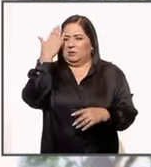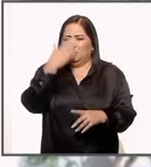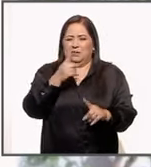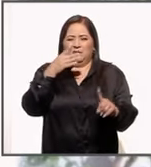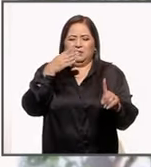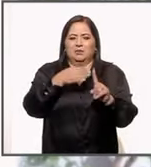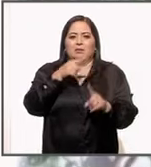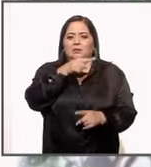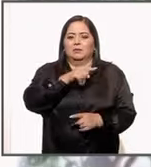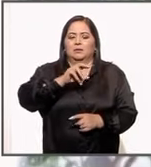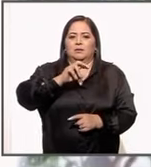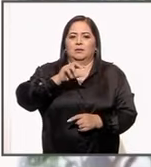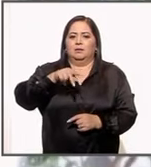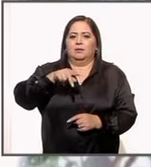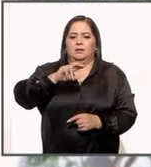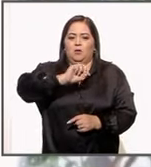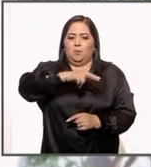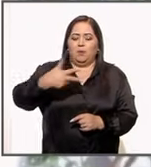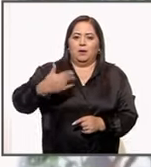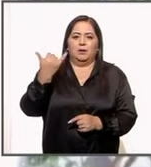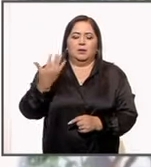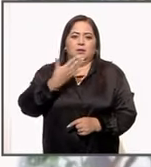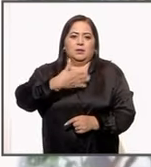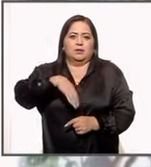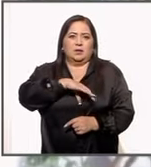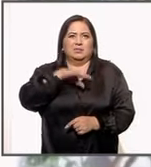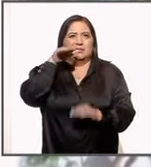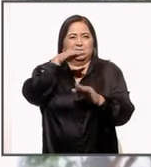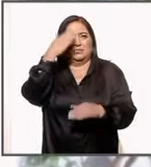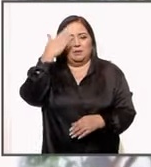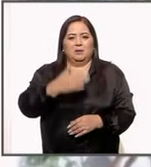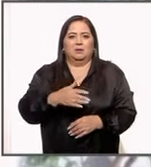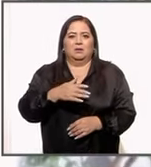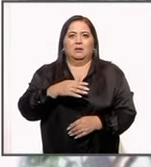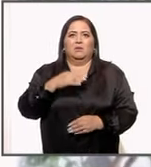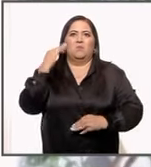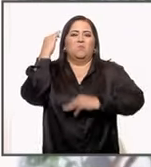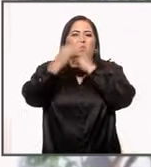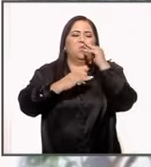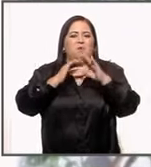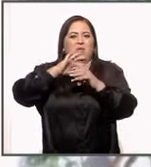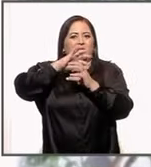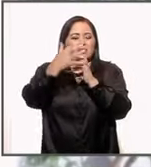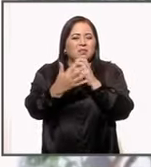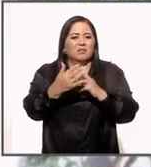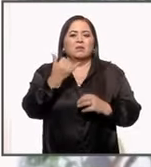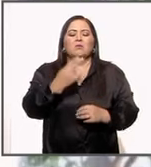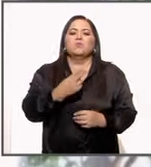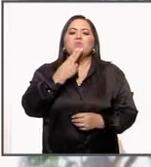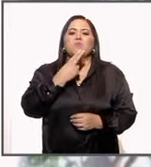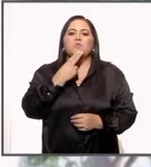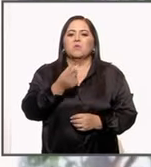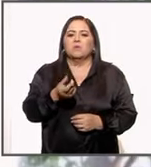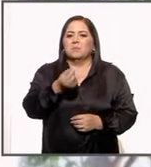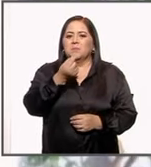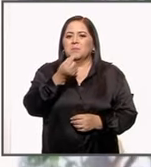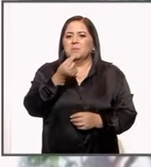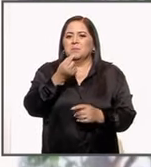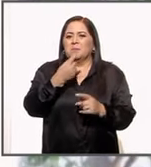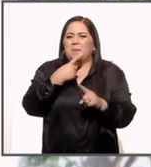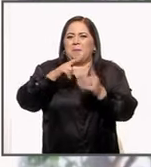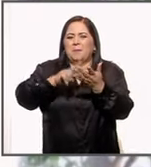a Kamala y Claudia, la crisis climática global y el uso de energías verdes.